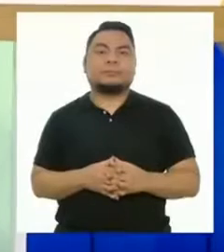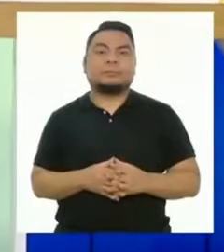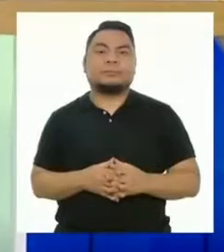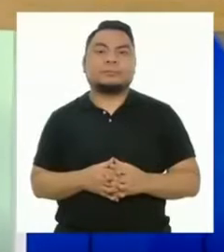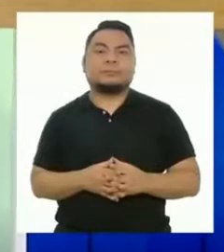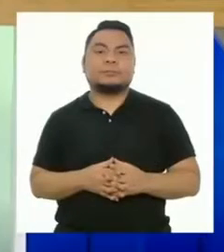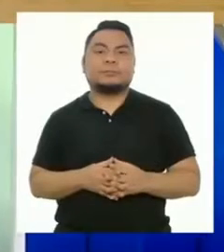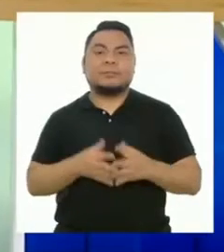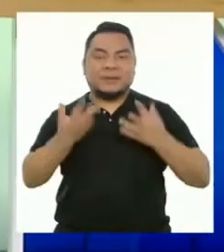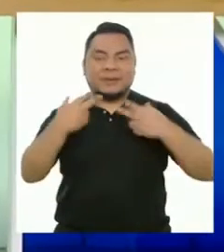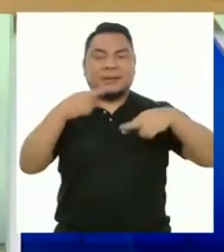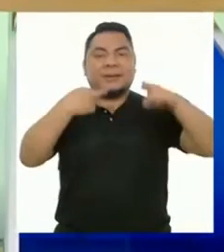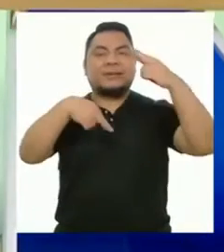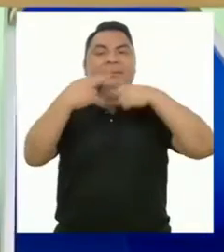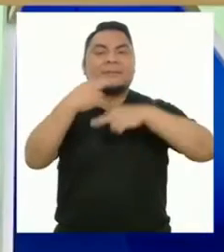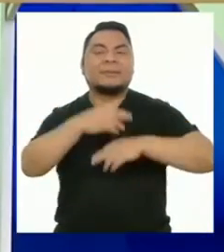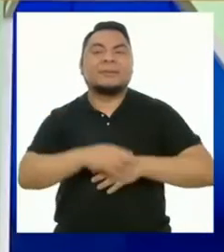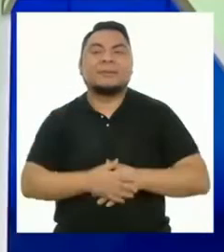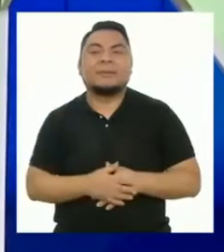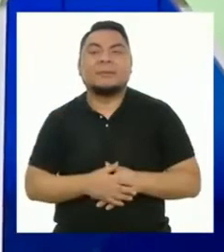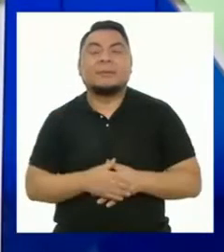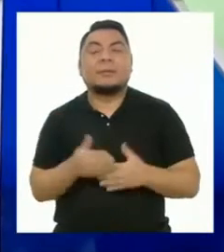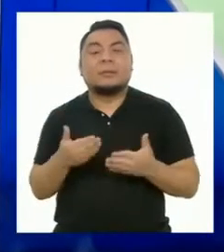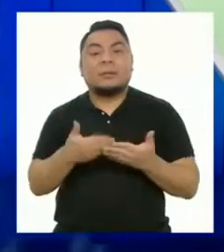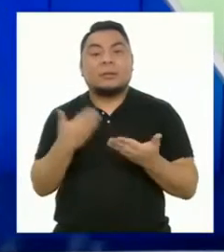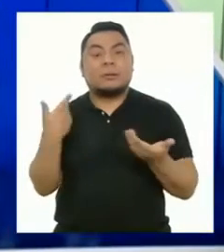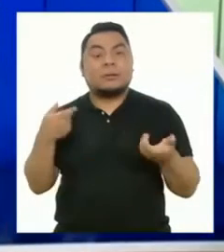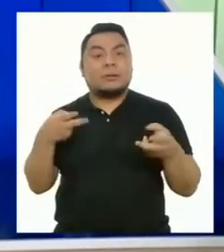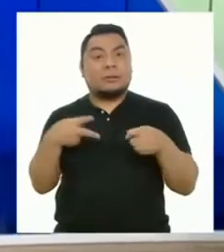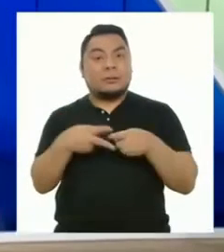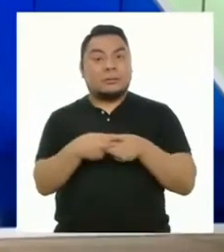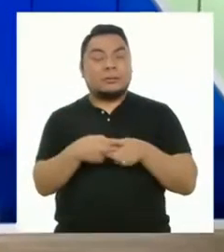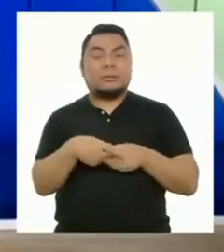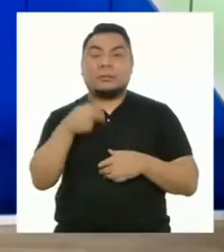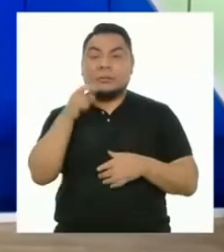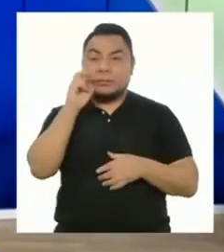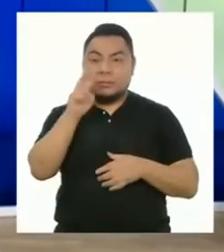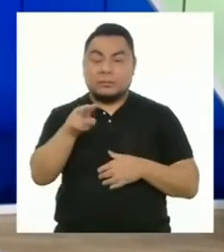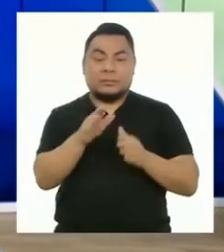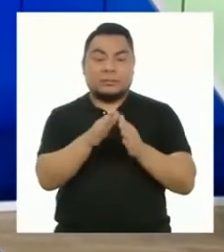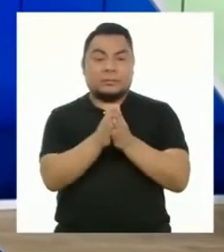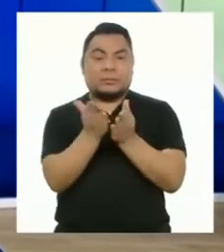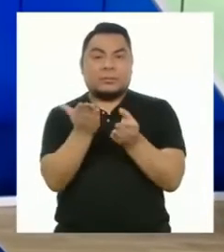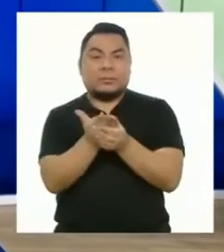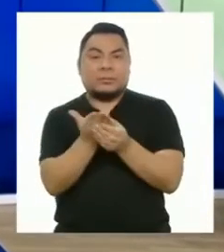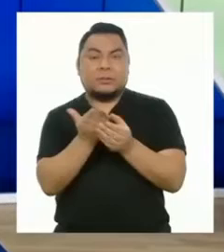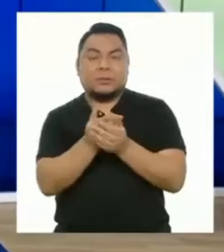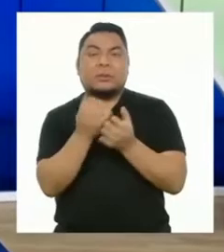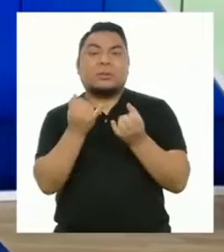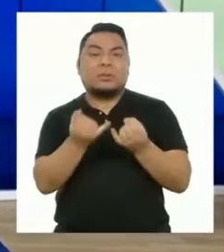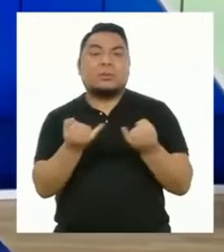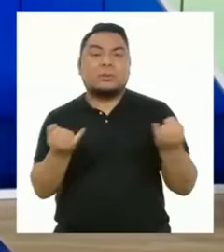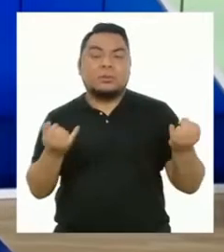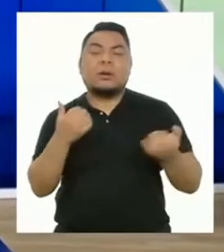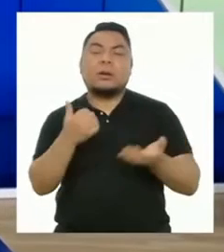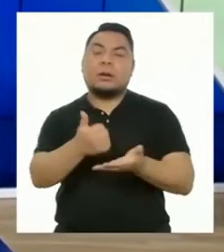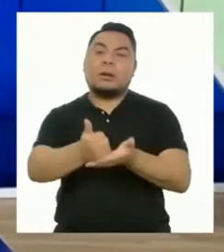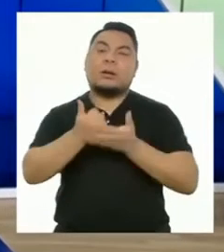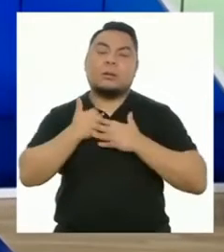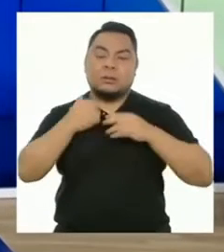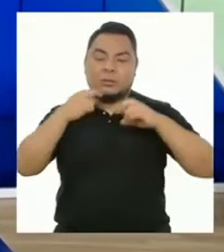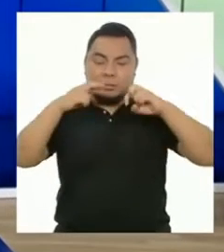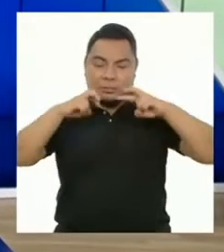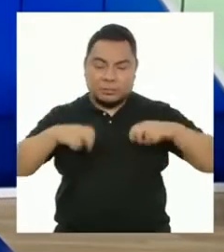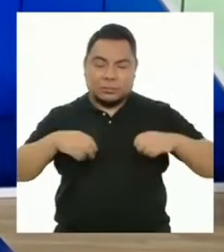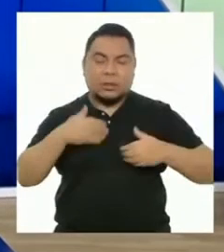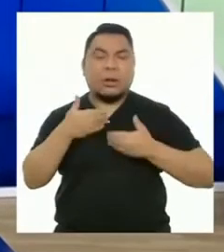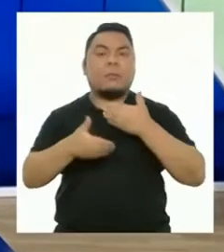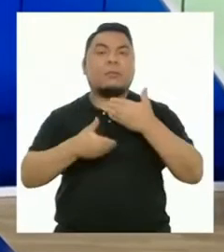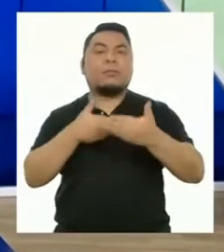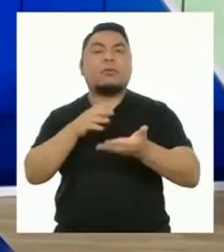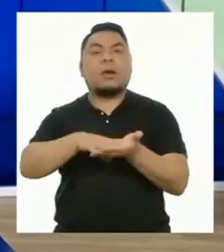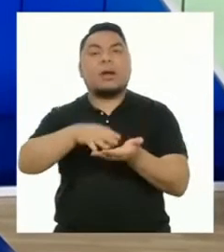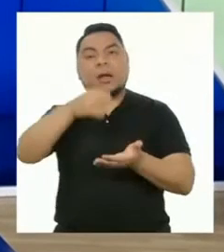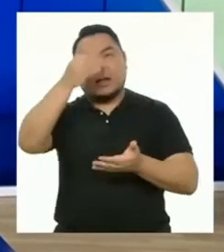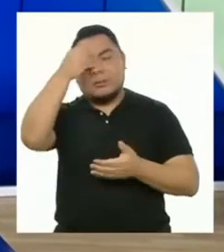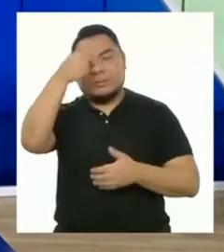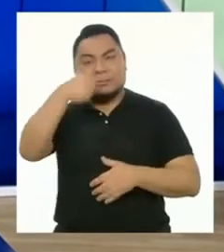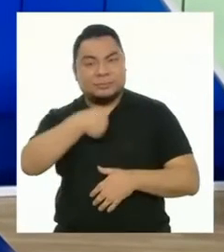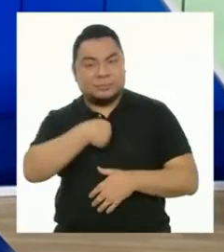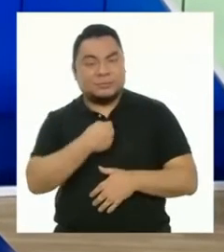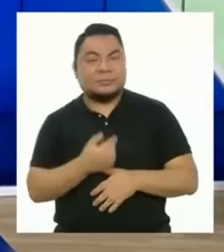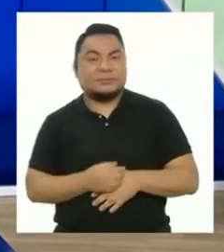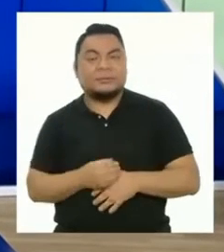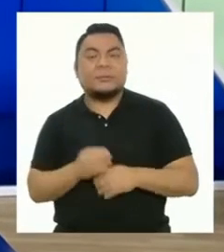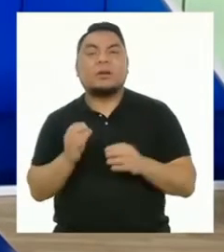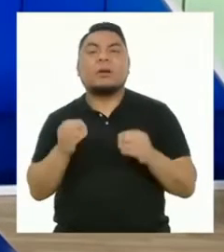¡Ya estamos de vuelta! Antes de la pausa, vimos que el portafolio es un instrumento que nos ayuda a evaluar nuestro proceso de aprendizaje.